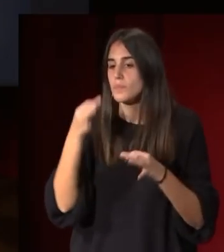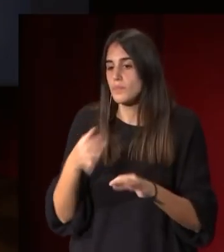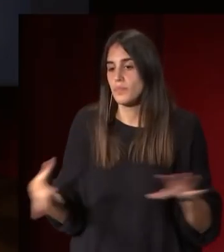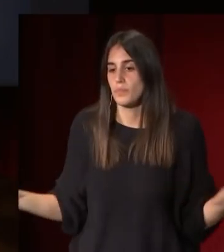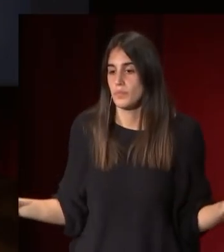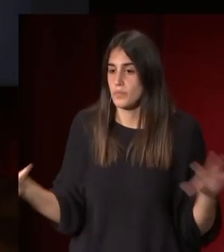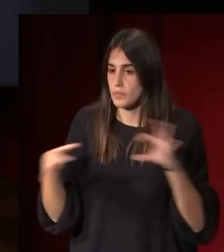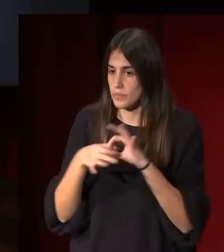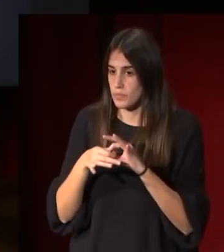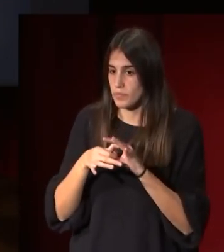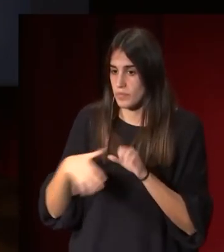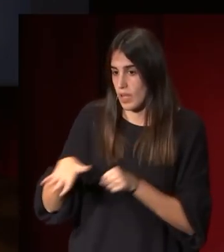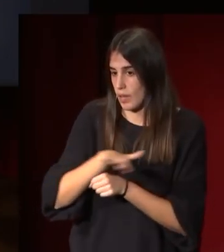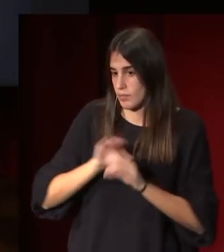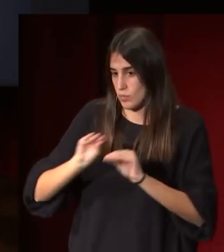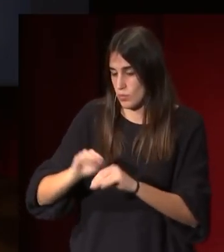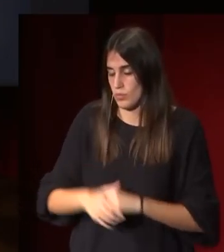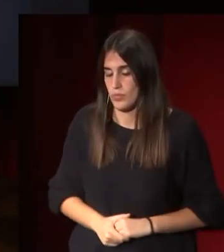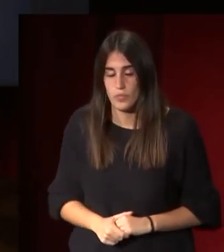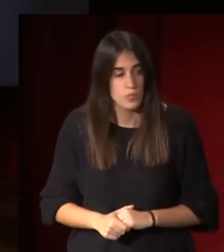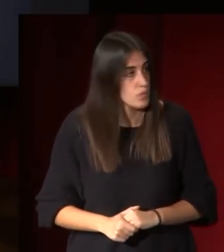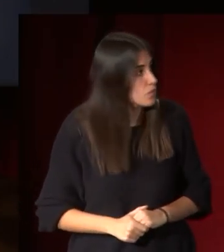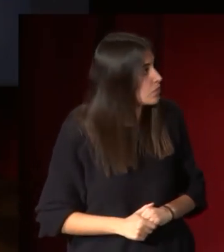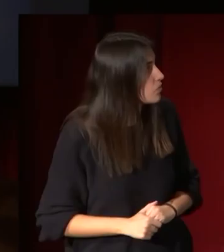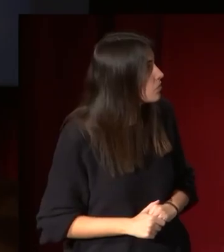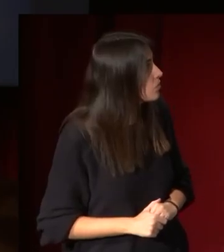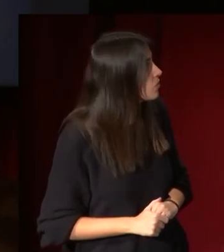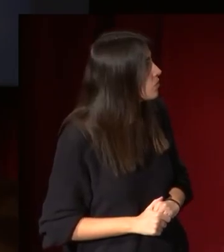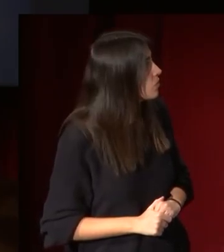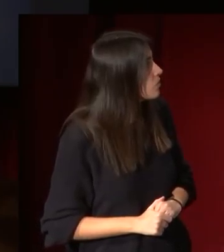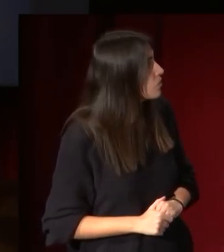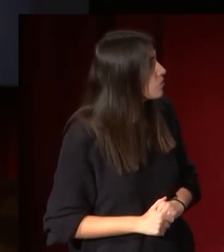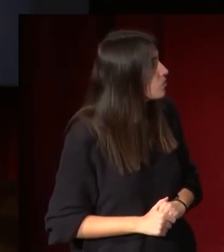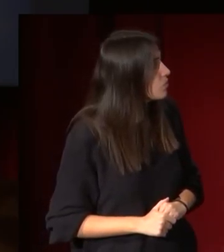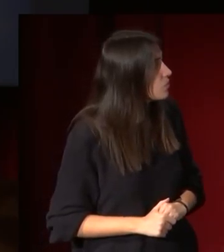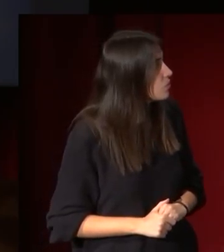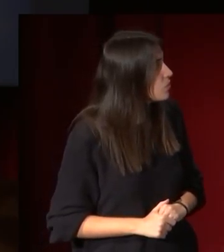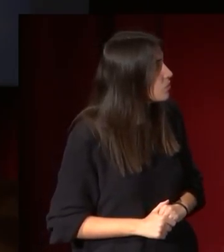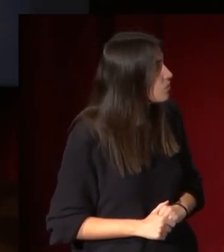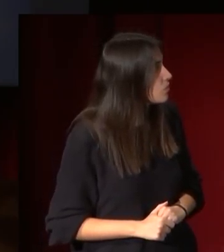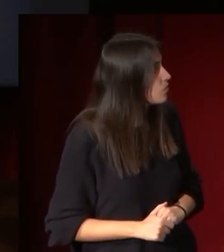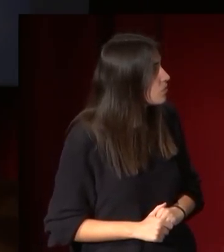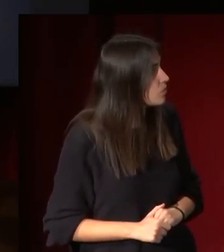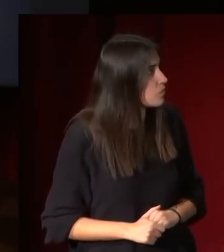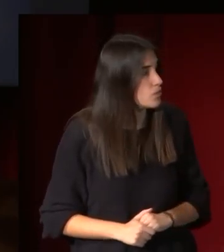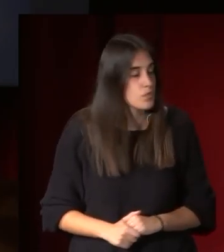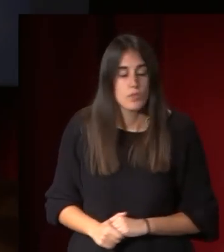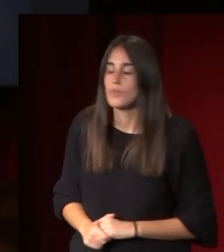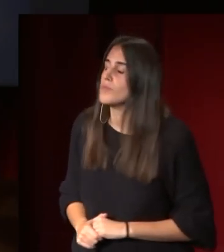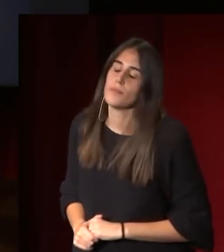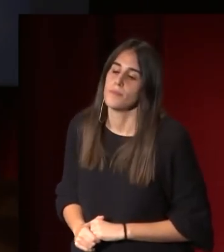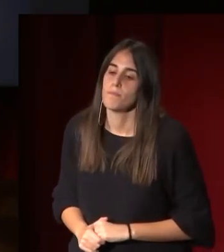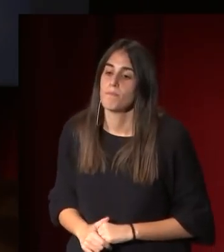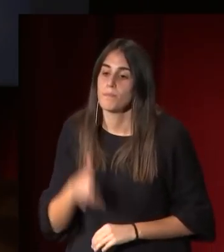con lo que le rodeaba durante estos años lógicamente bueno pues él realiza